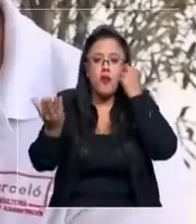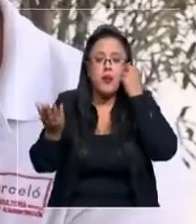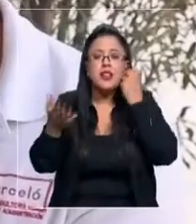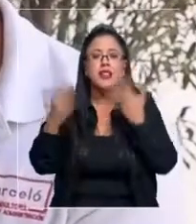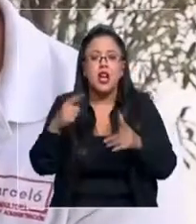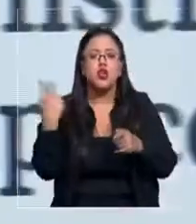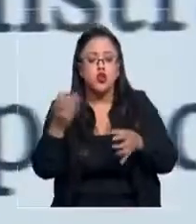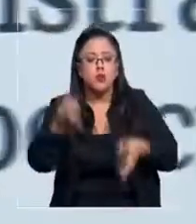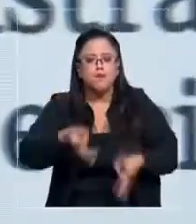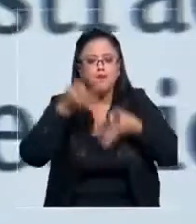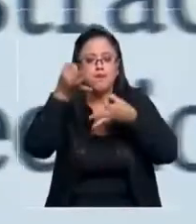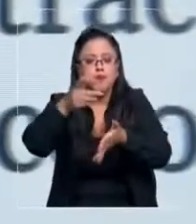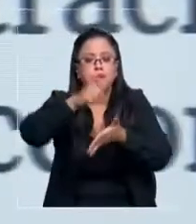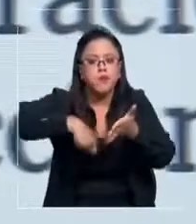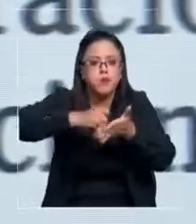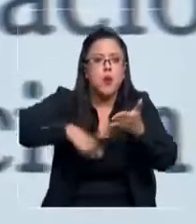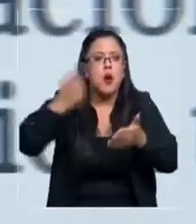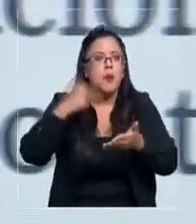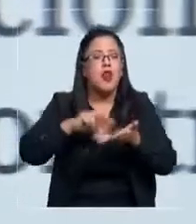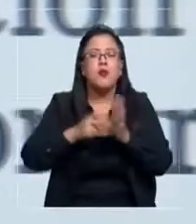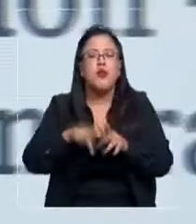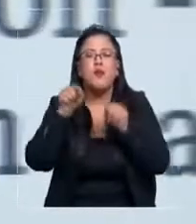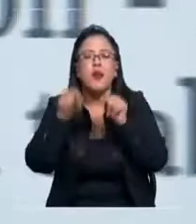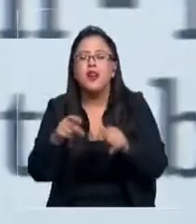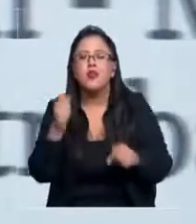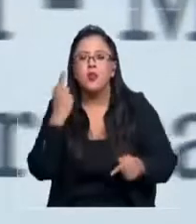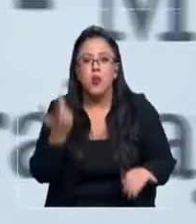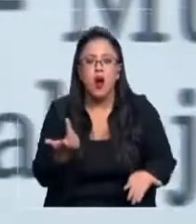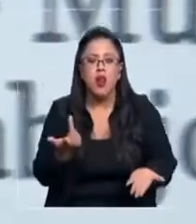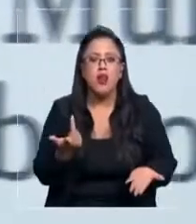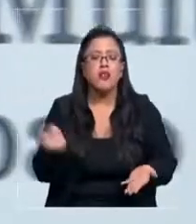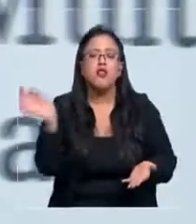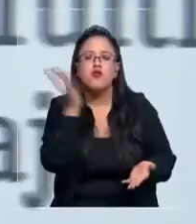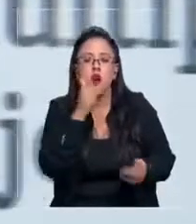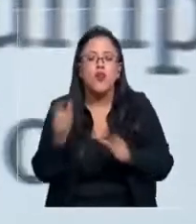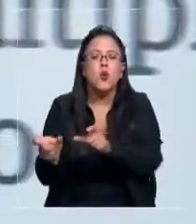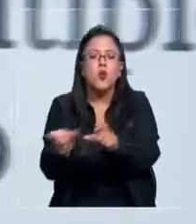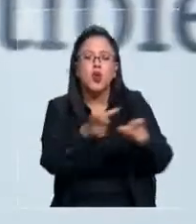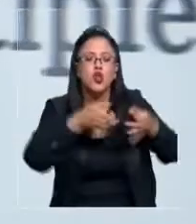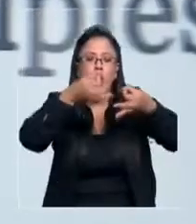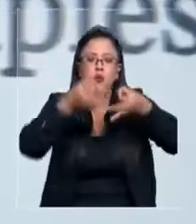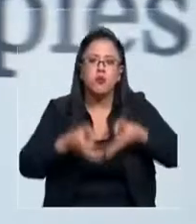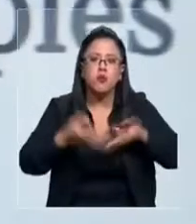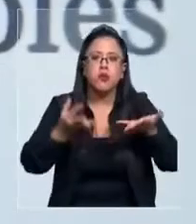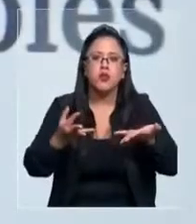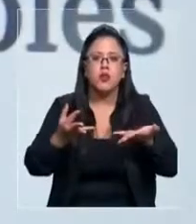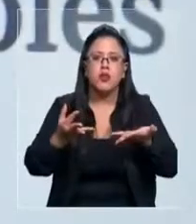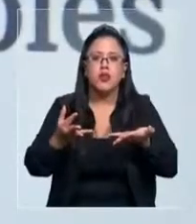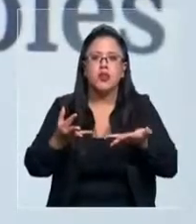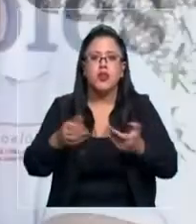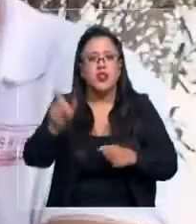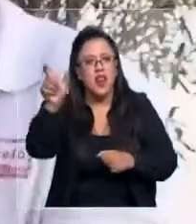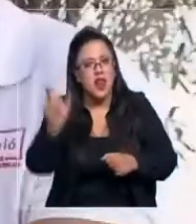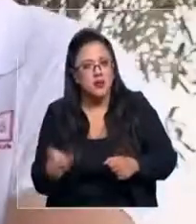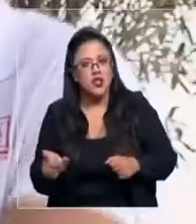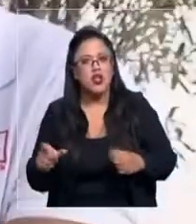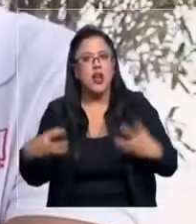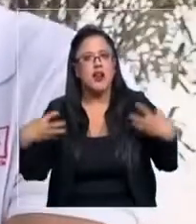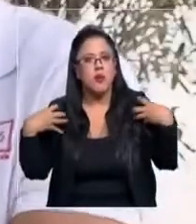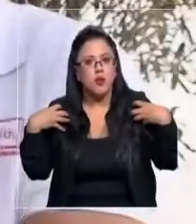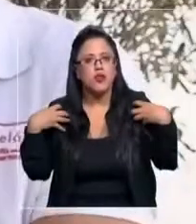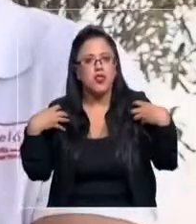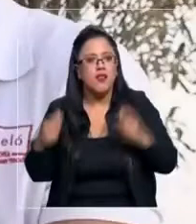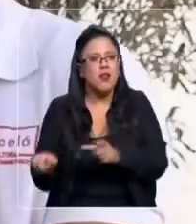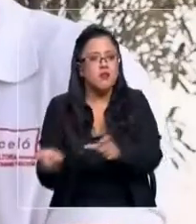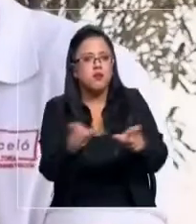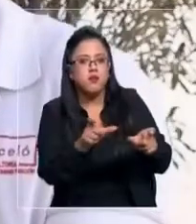para su firma. El vacío que hubo en ese punto es que no se tuvo un control efectivo por parte del mayordomo, que es la persona que oficia